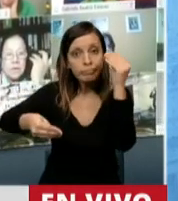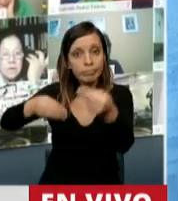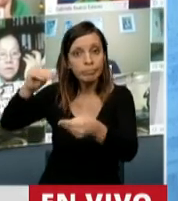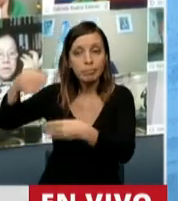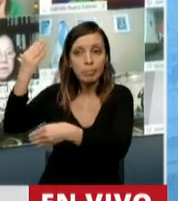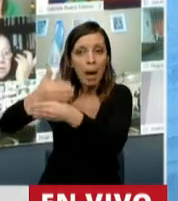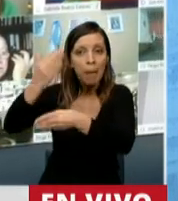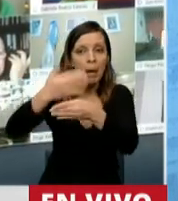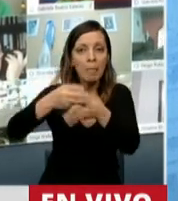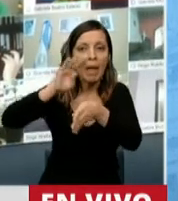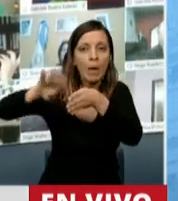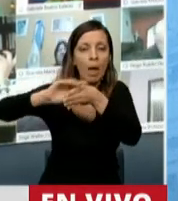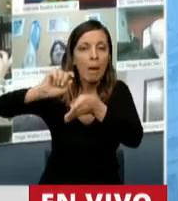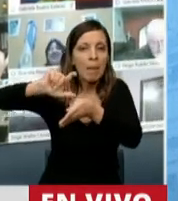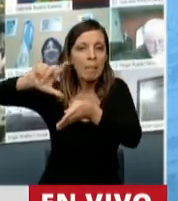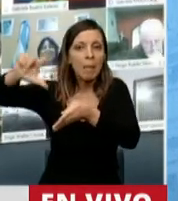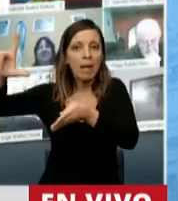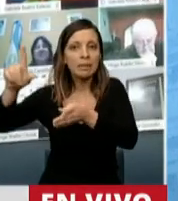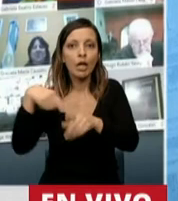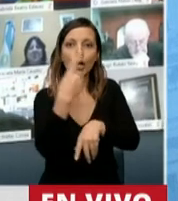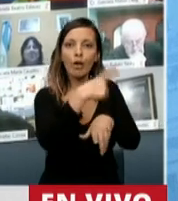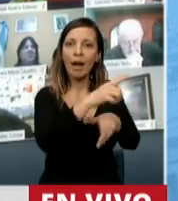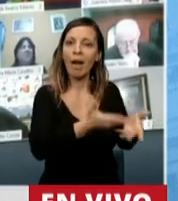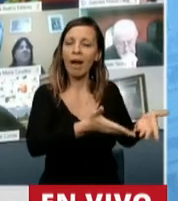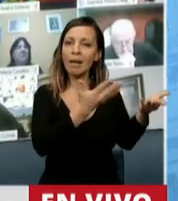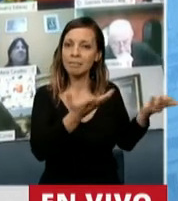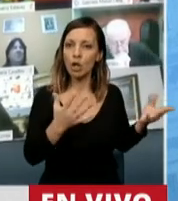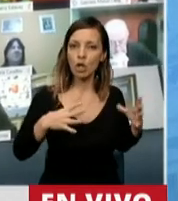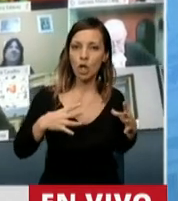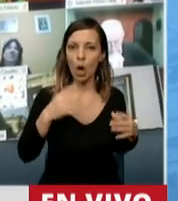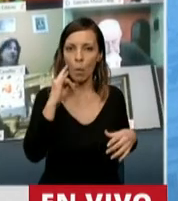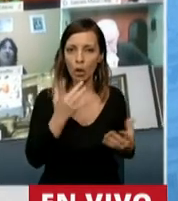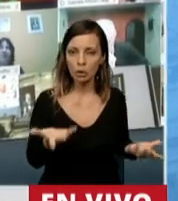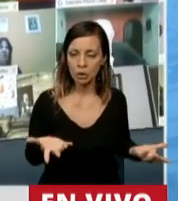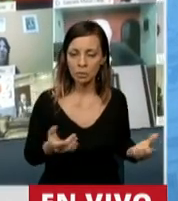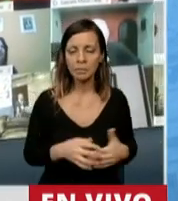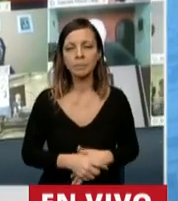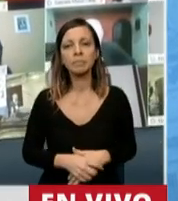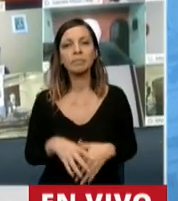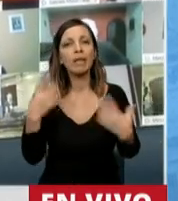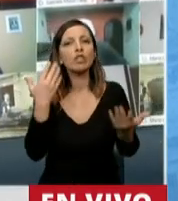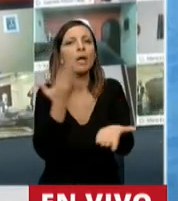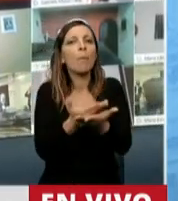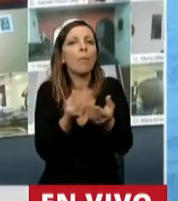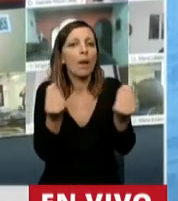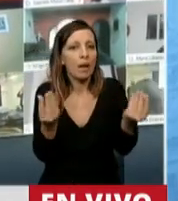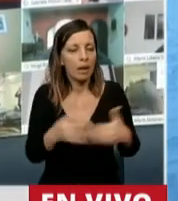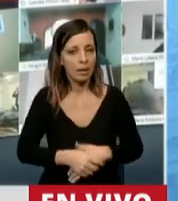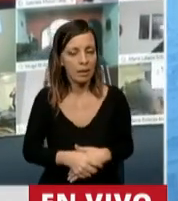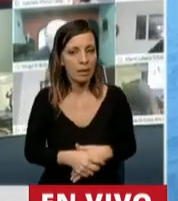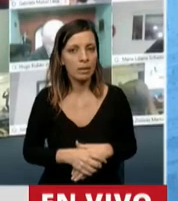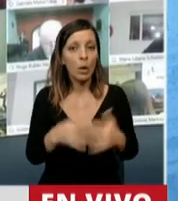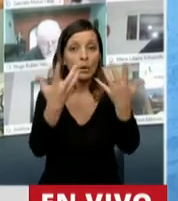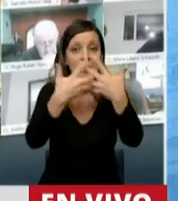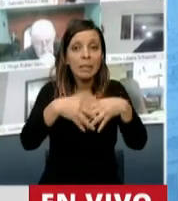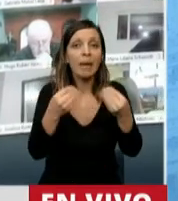contribuyentes endeudados con la FIM y con muchos otros sectores. Entonces, ¿qué planteamos? Un sistema de